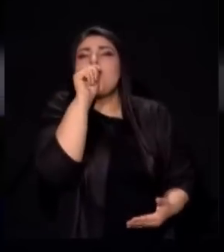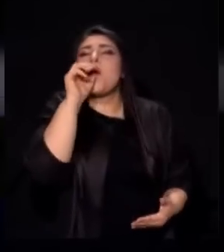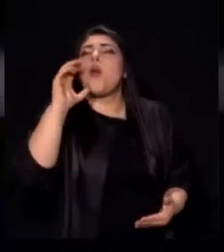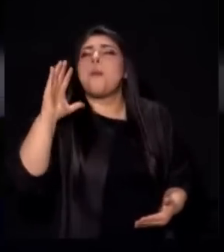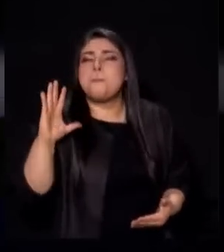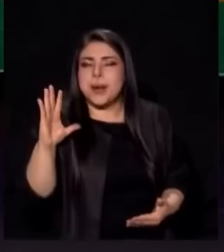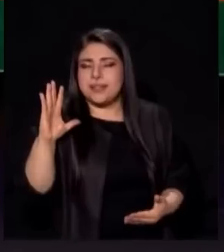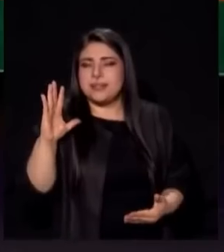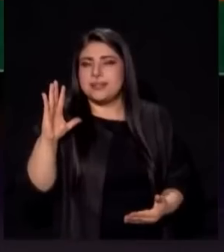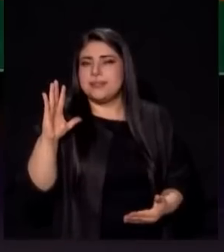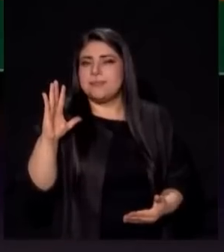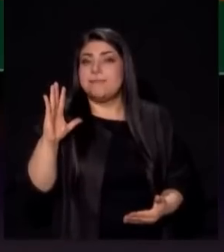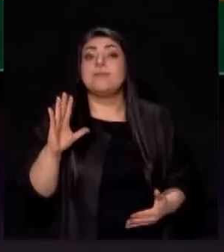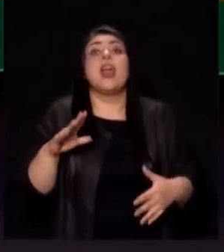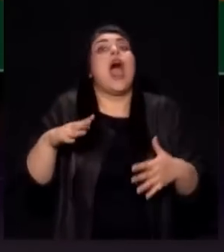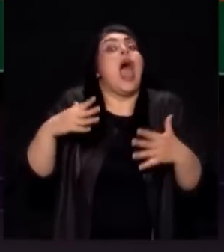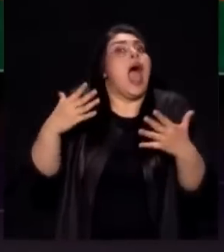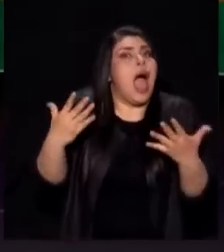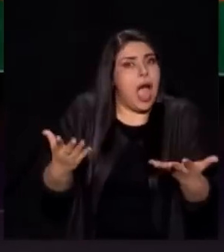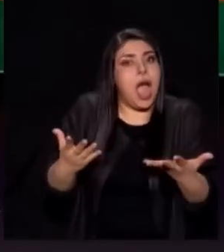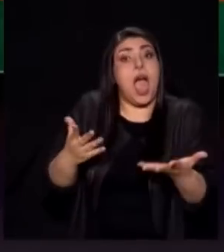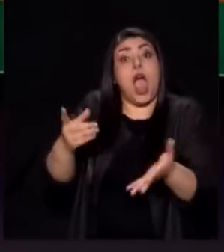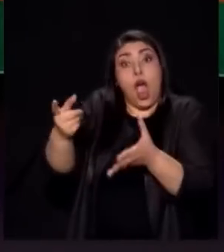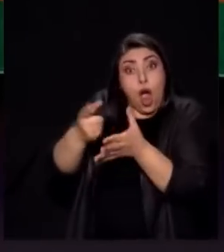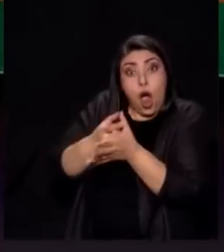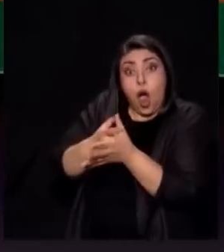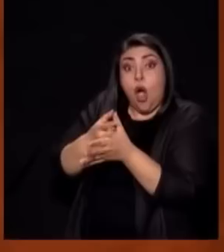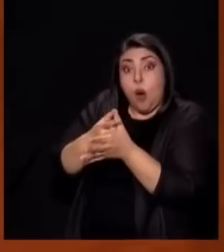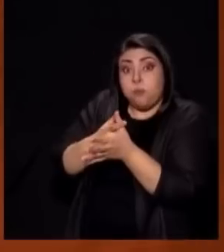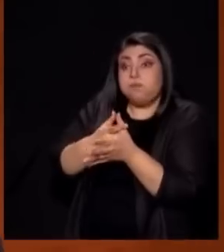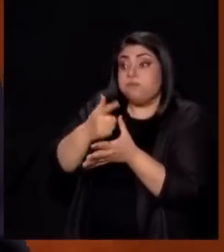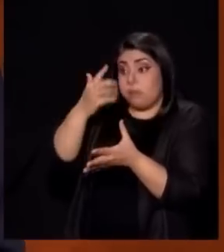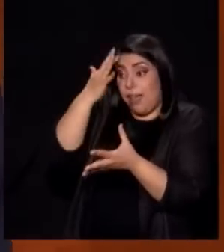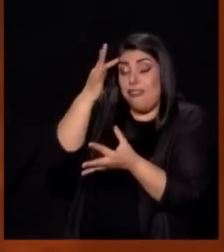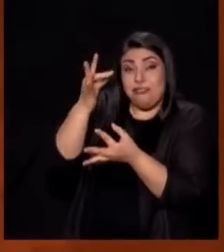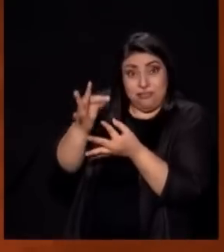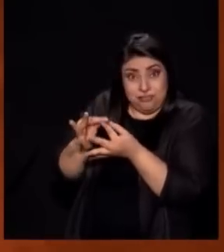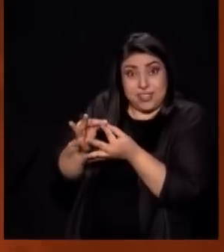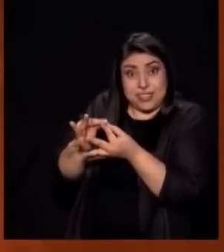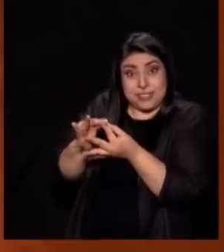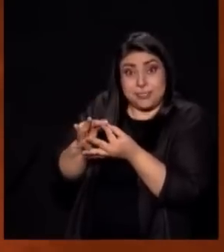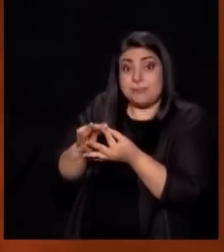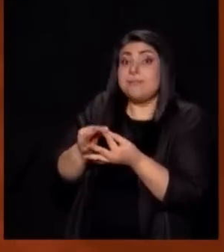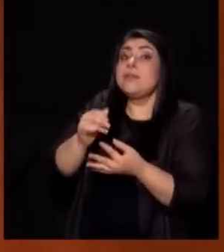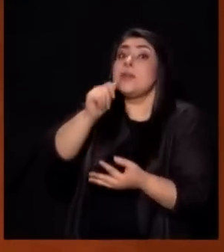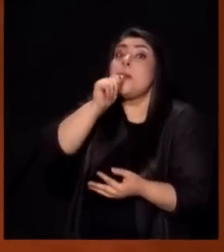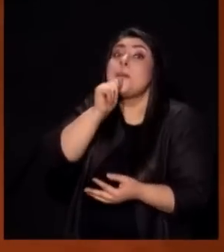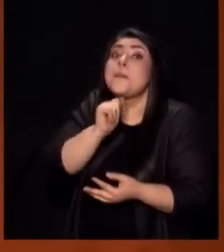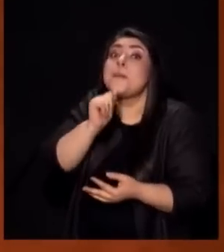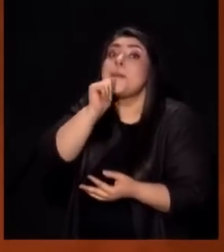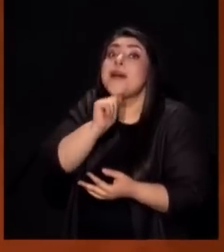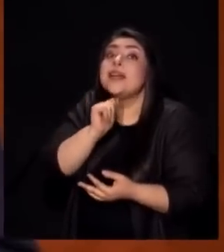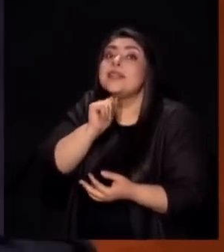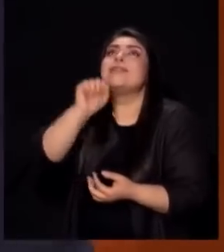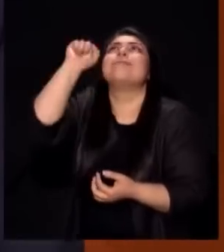Ahora Con fe Y paciencia Se heredan Dichas Promesas Pero pongan Atención Acá